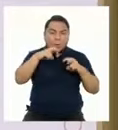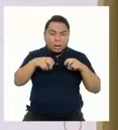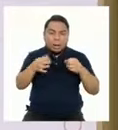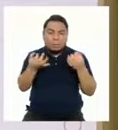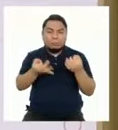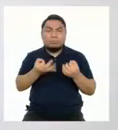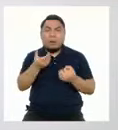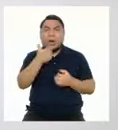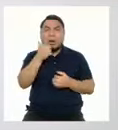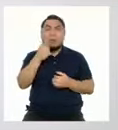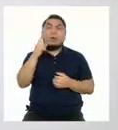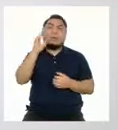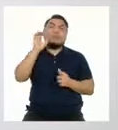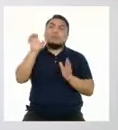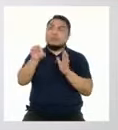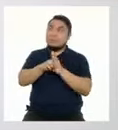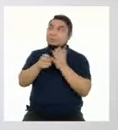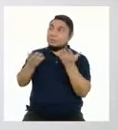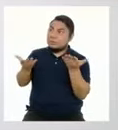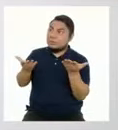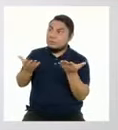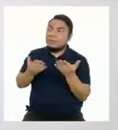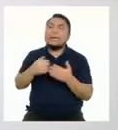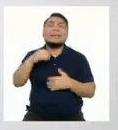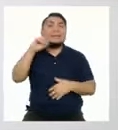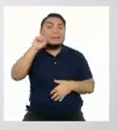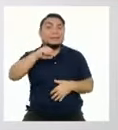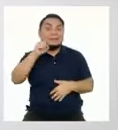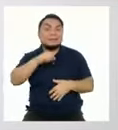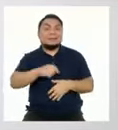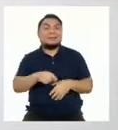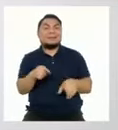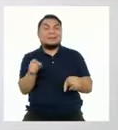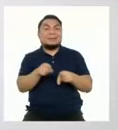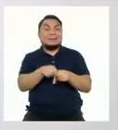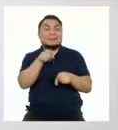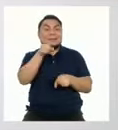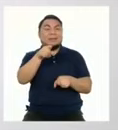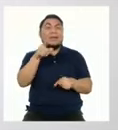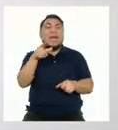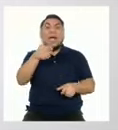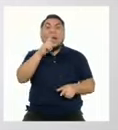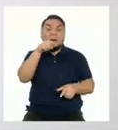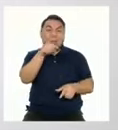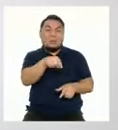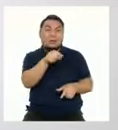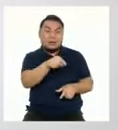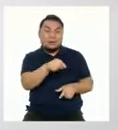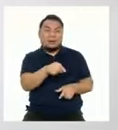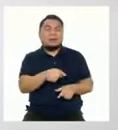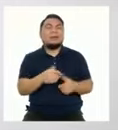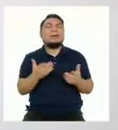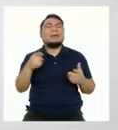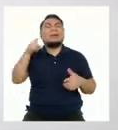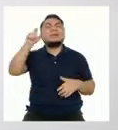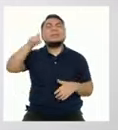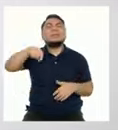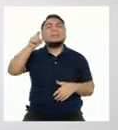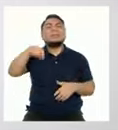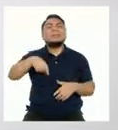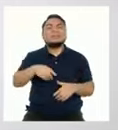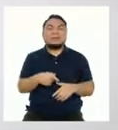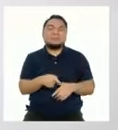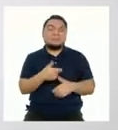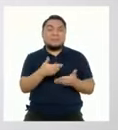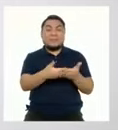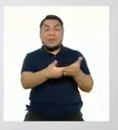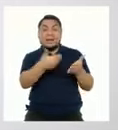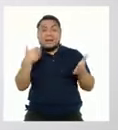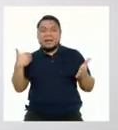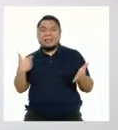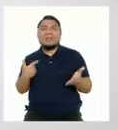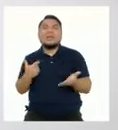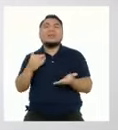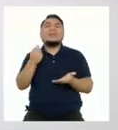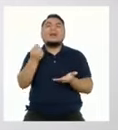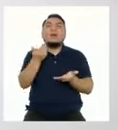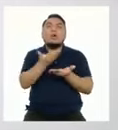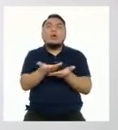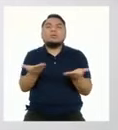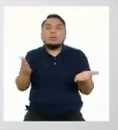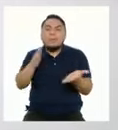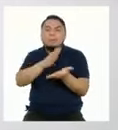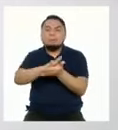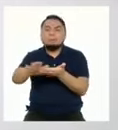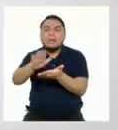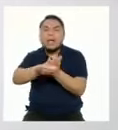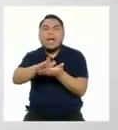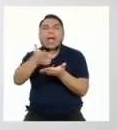potable, por ejemplo. Claro. Y continuando con el caso del agua potable, se requieren insumos para limpiar el agua